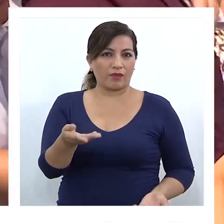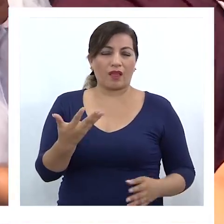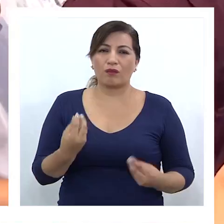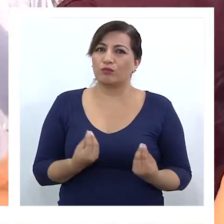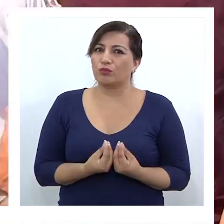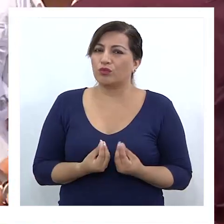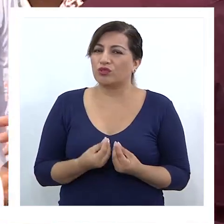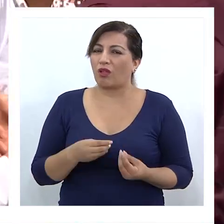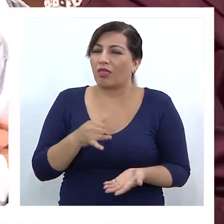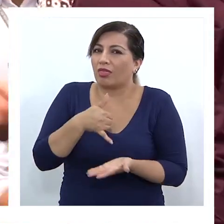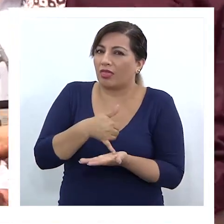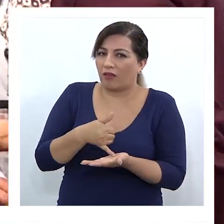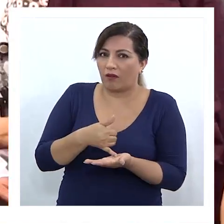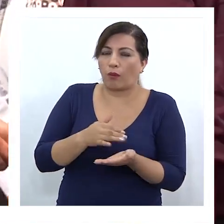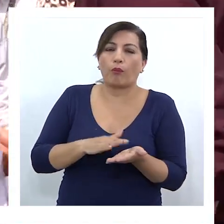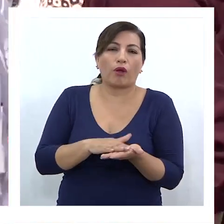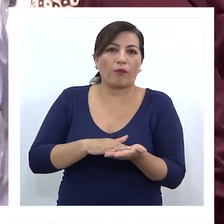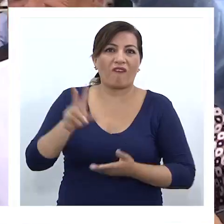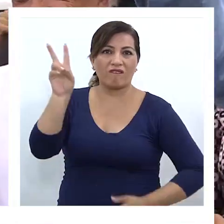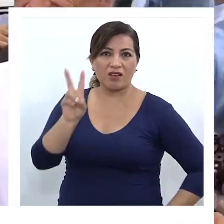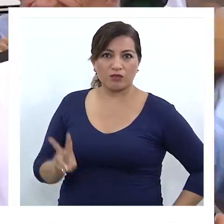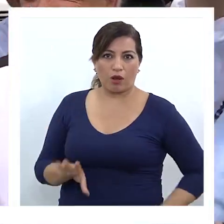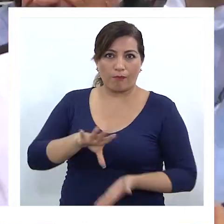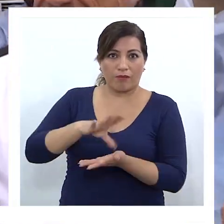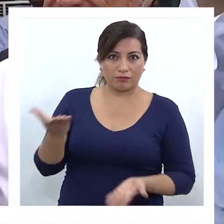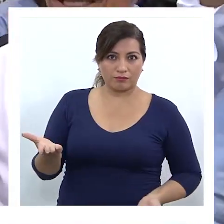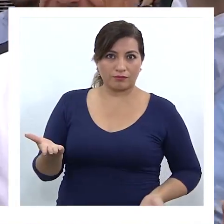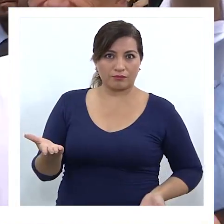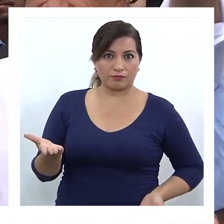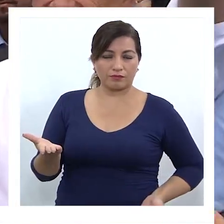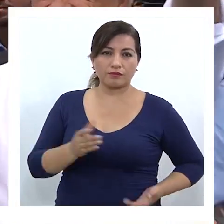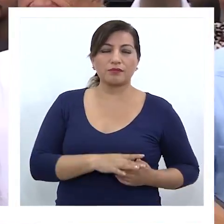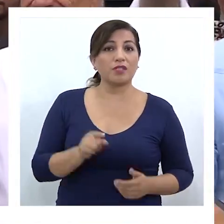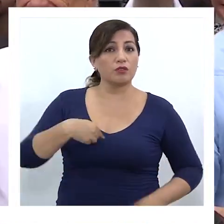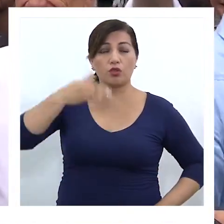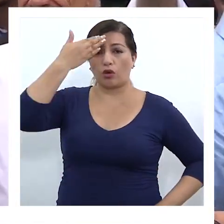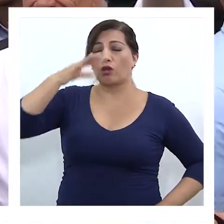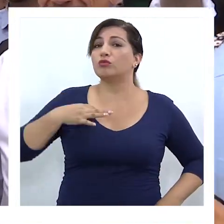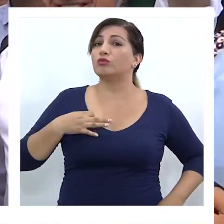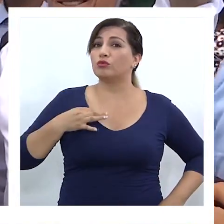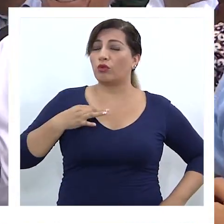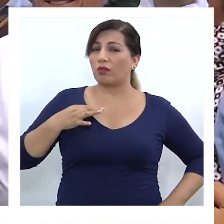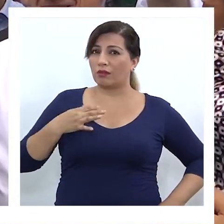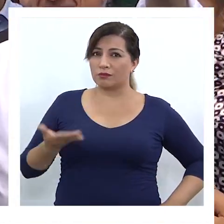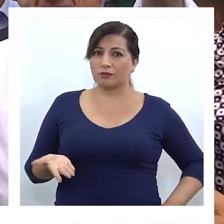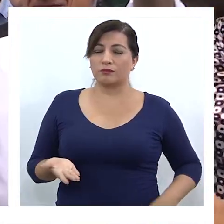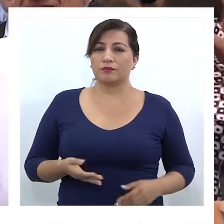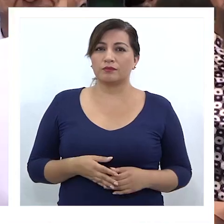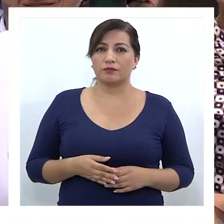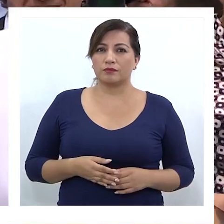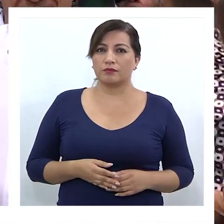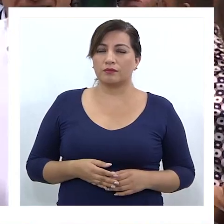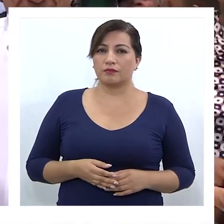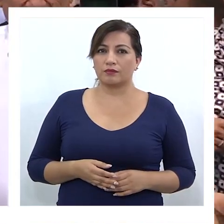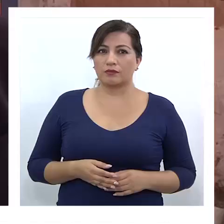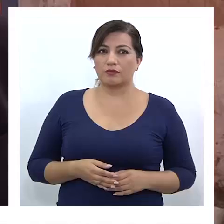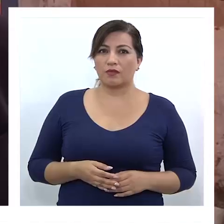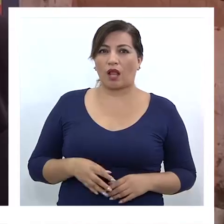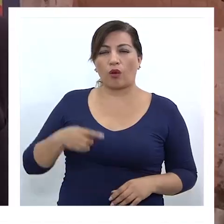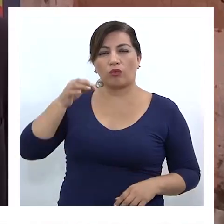puntos débiles, como es el caso de Venezuela. Entonces, creo que las ciudadanías están, de alguna u otra manera,